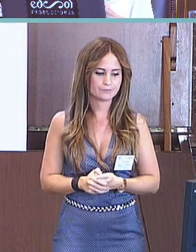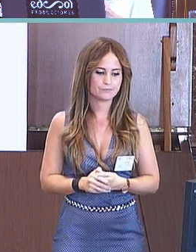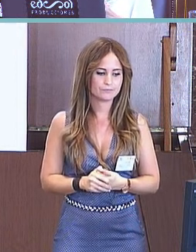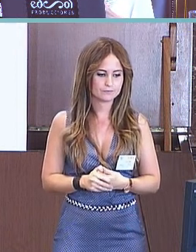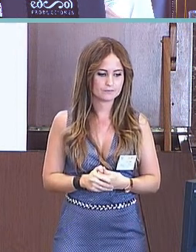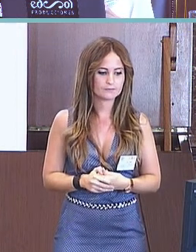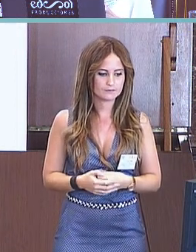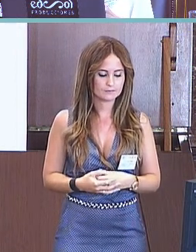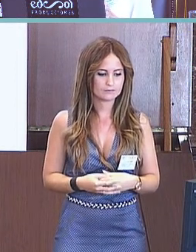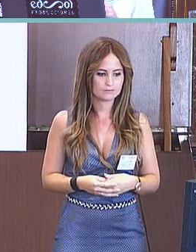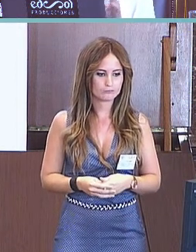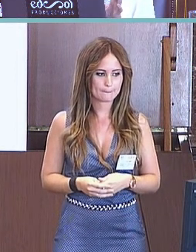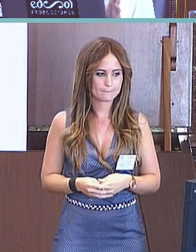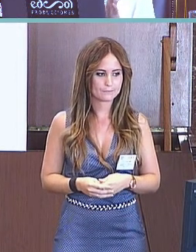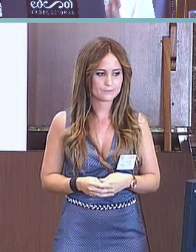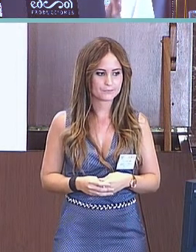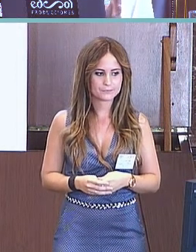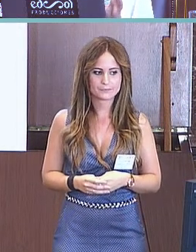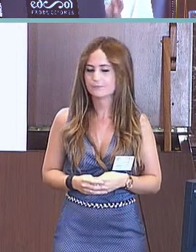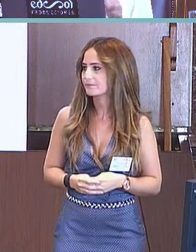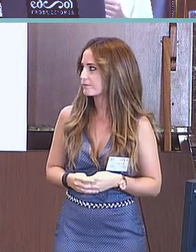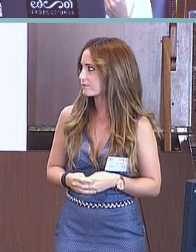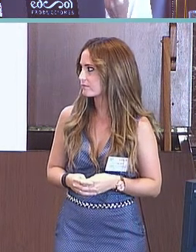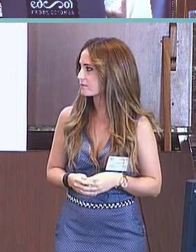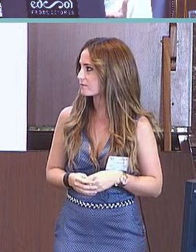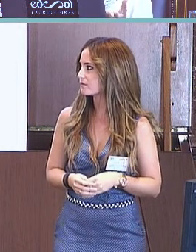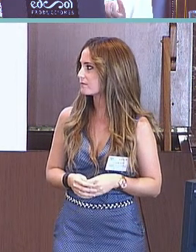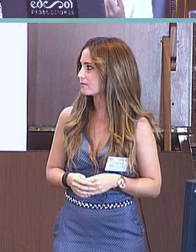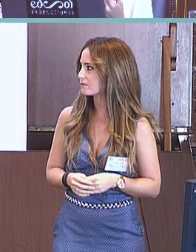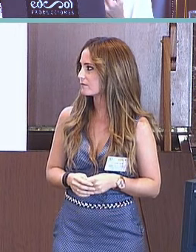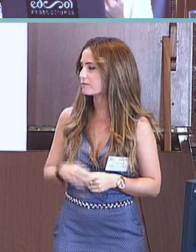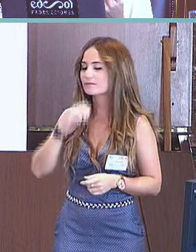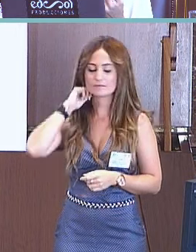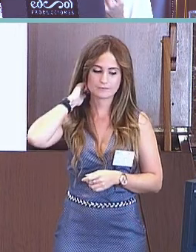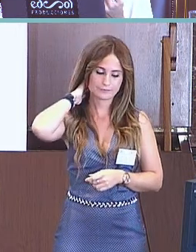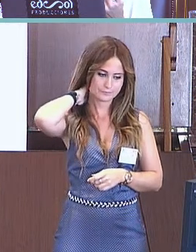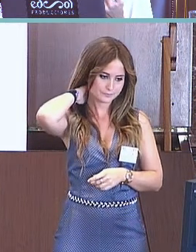en lengua de signos española. En este caso, la tabla se refiere al vocabulario expresivo.